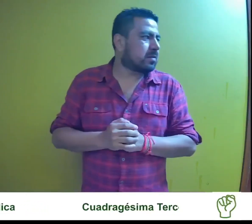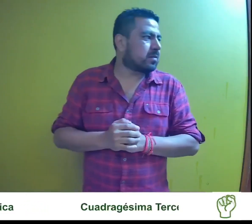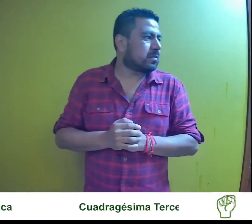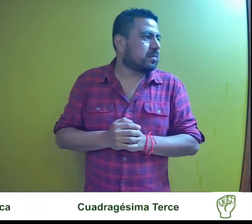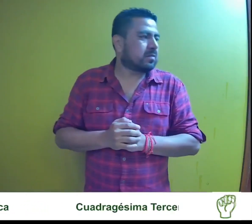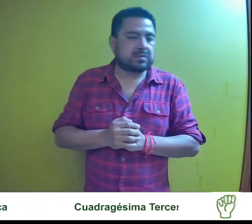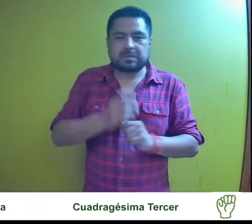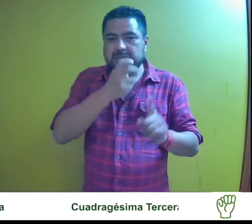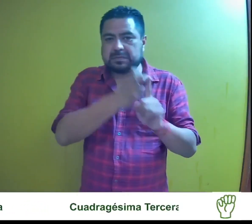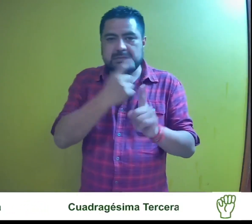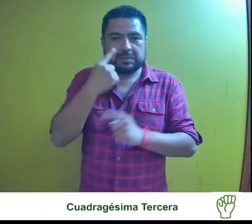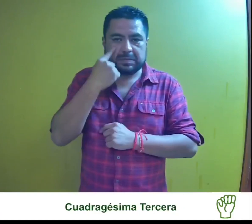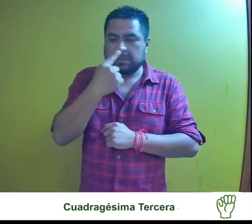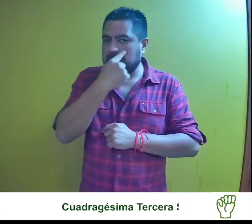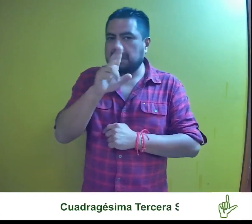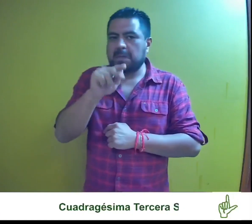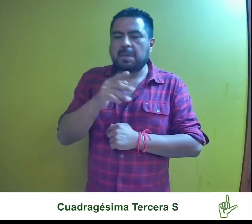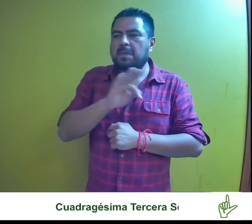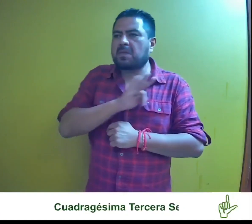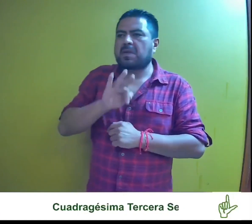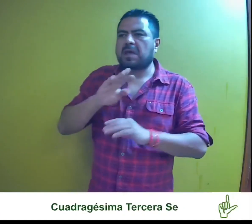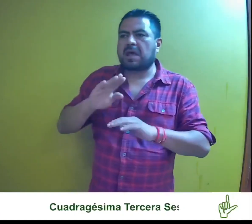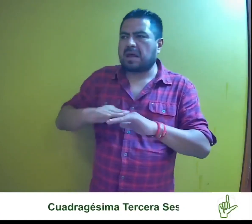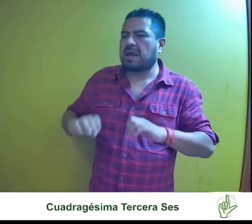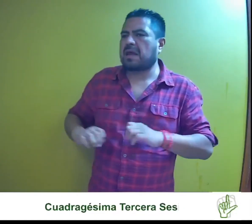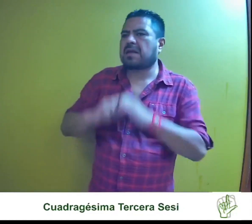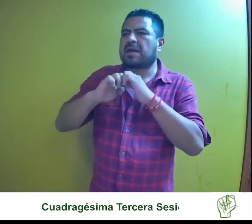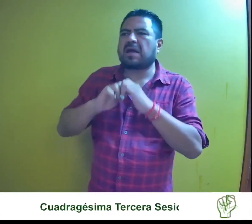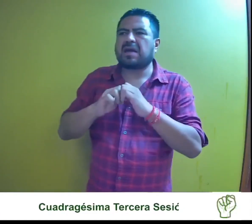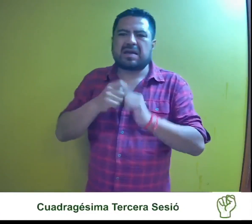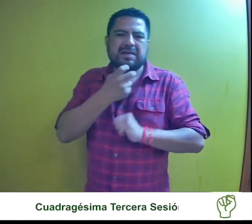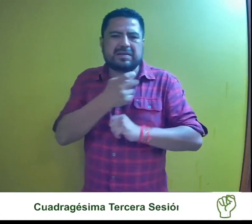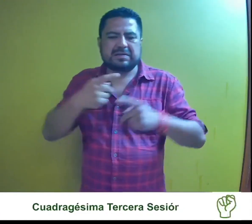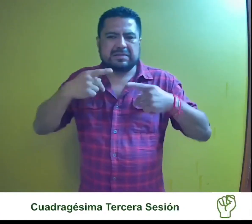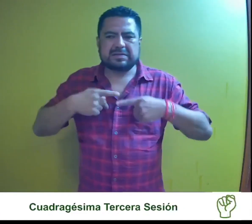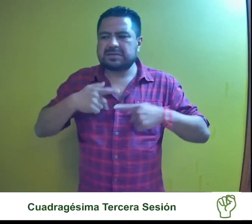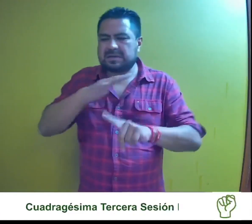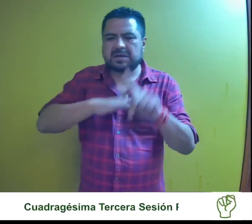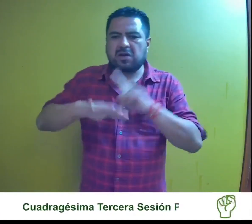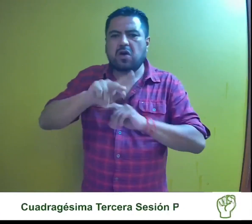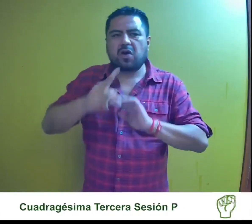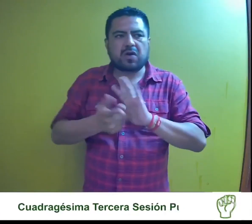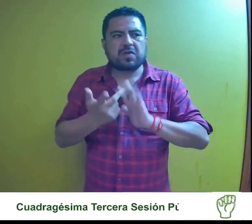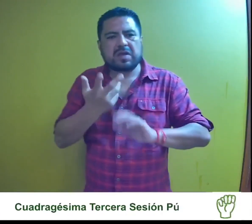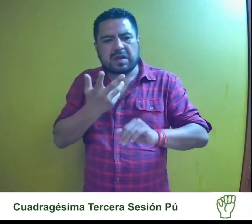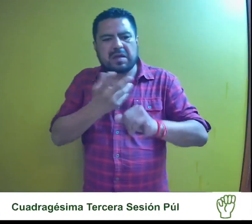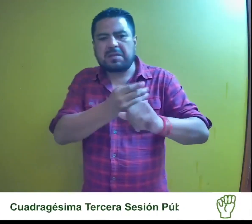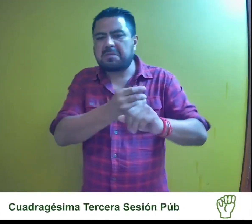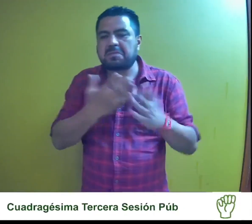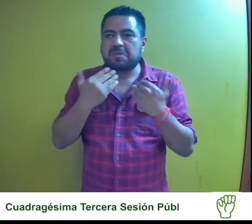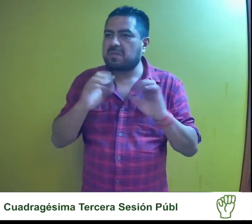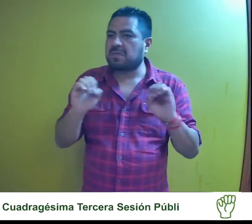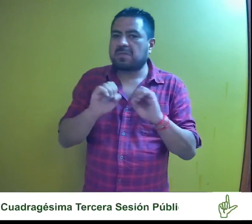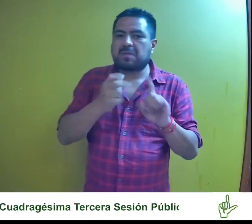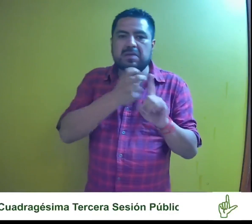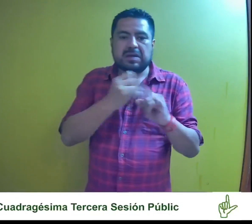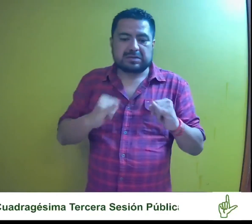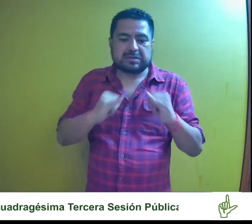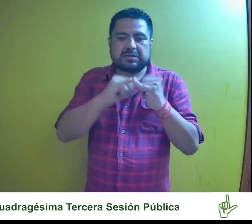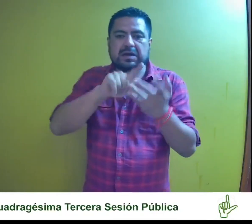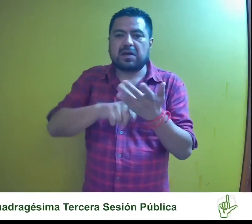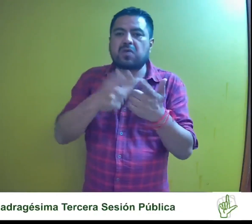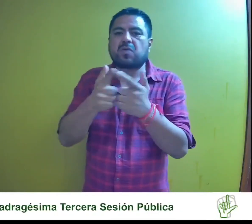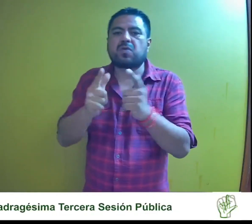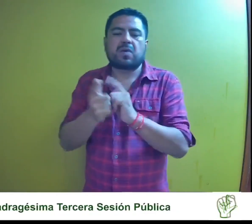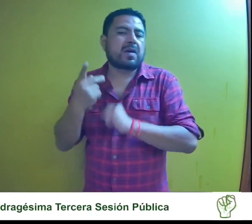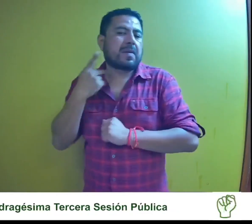En ese sentido, no se aprecia un posible riesgo de que el acto se torne irreparable, toda vez que existe la instancia partidista que